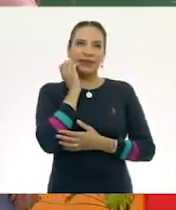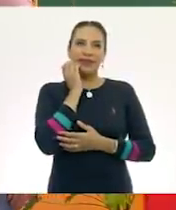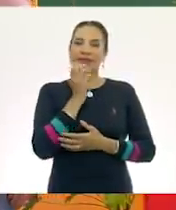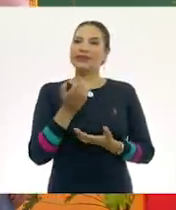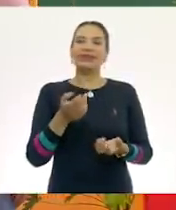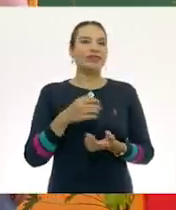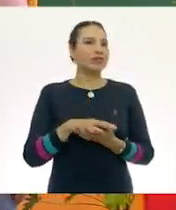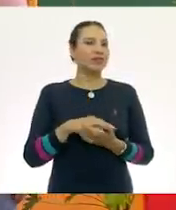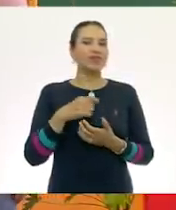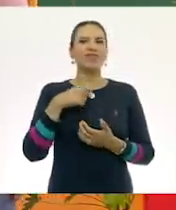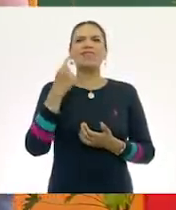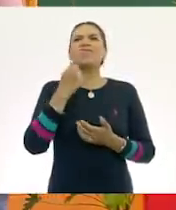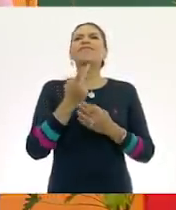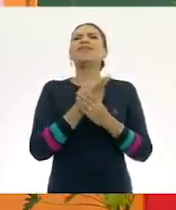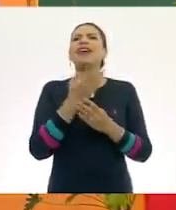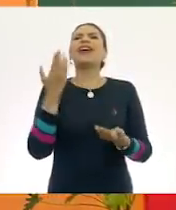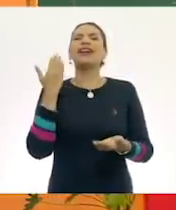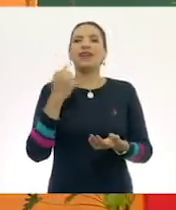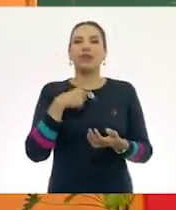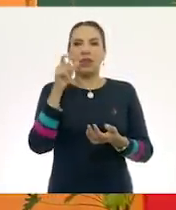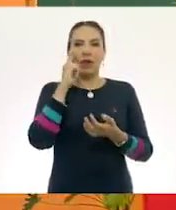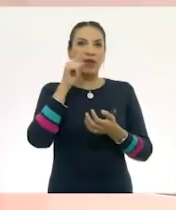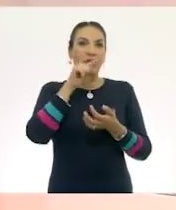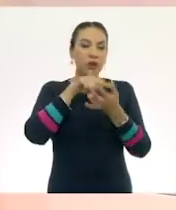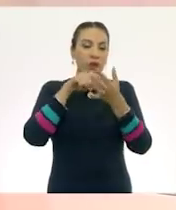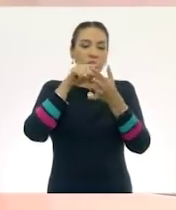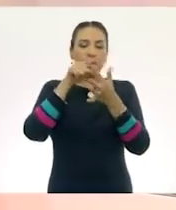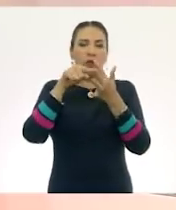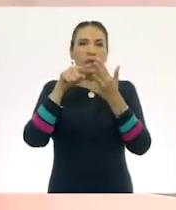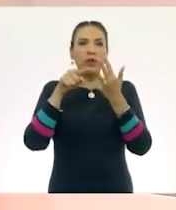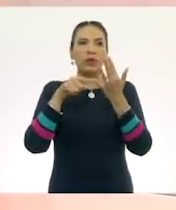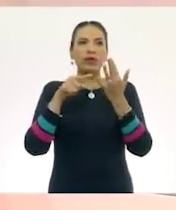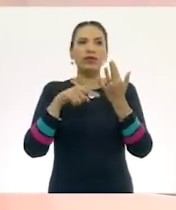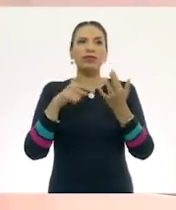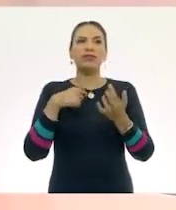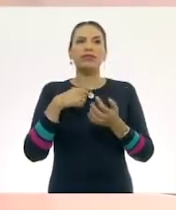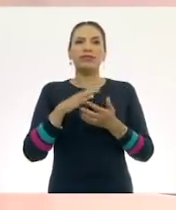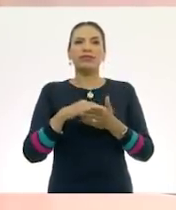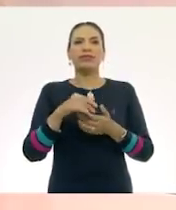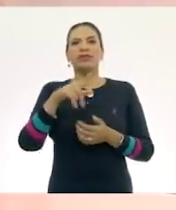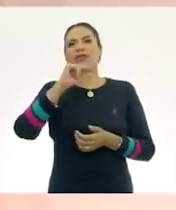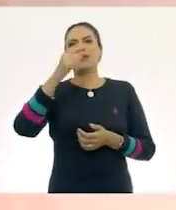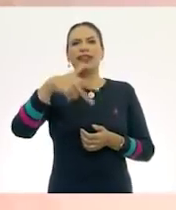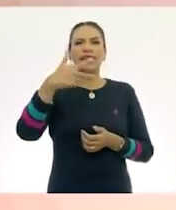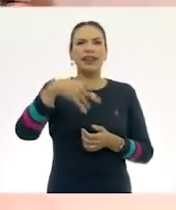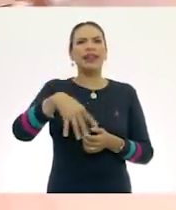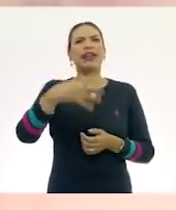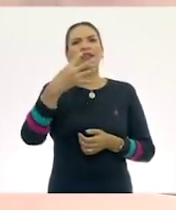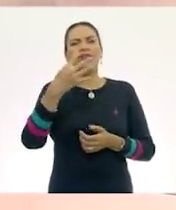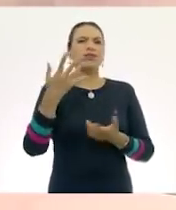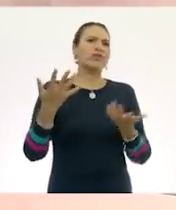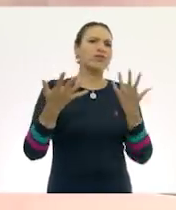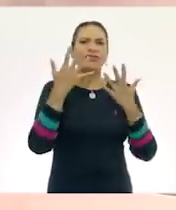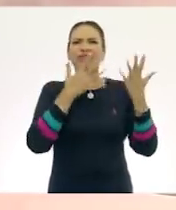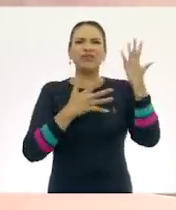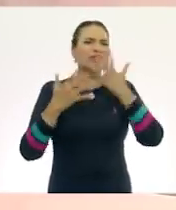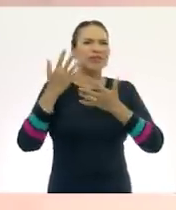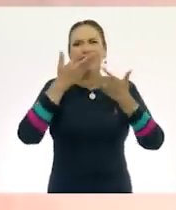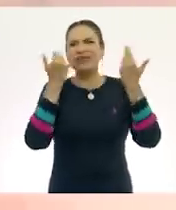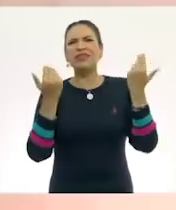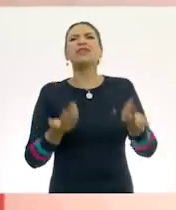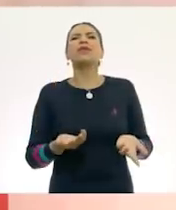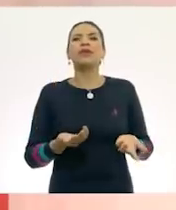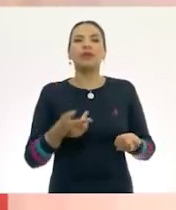es que, ¿qué crees que me pasó? ¿Qué? Que al momento de estarlos contando me dio primero trece y después me dio catorce. Entonces ya no sabía.